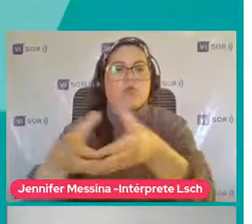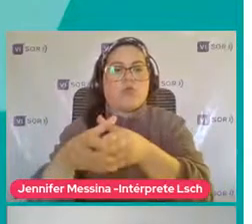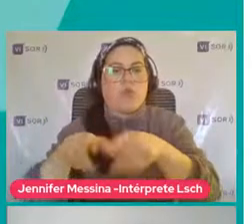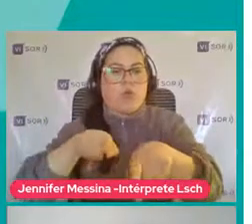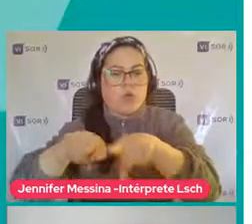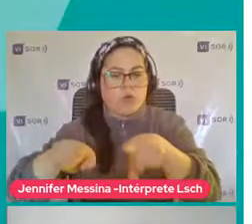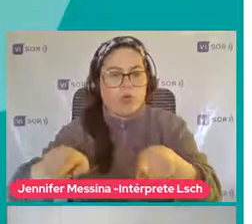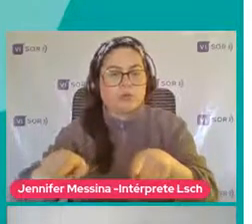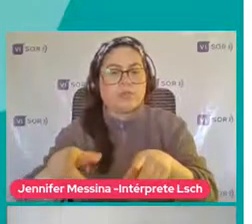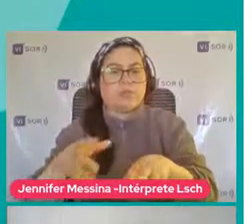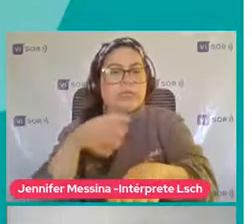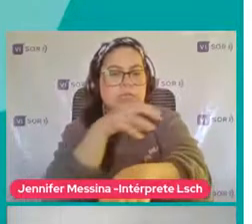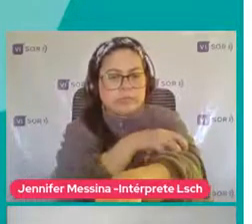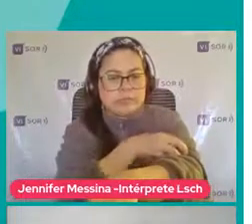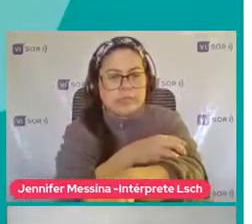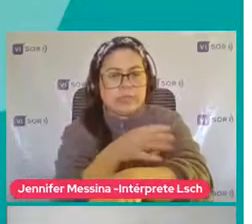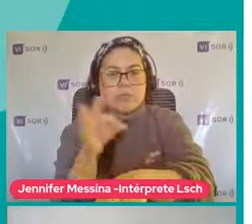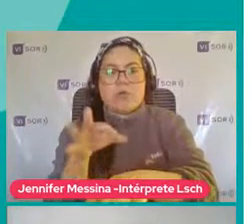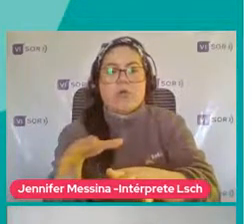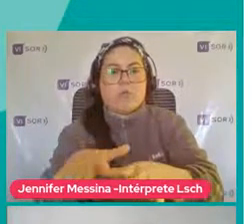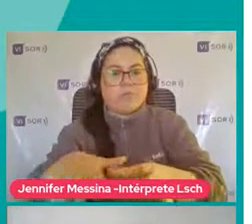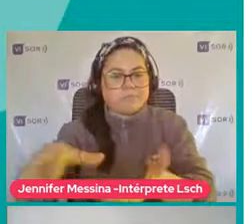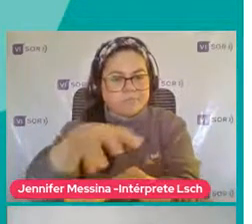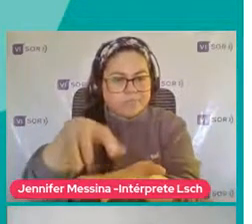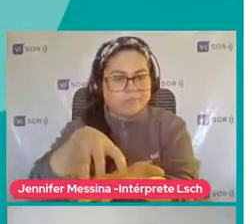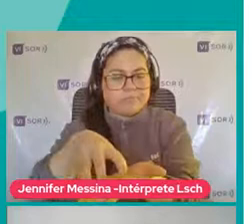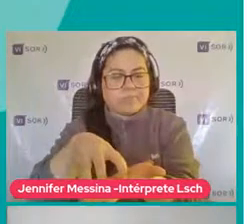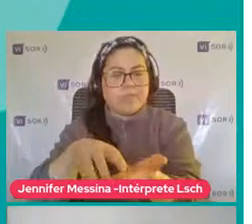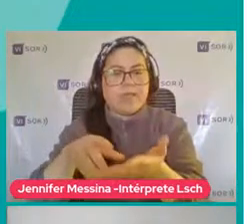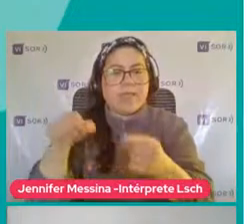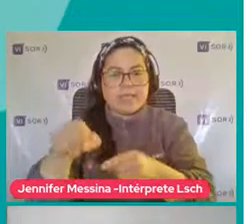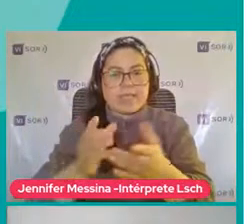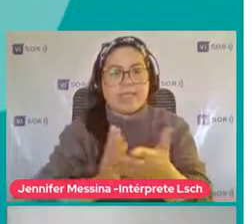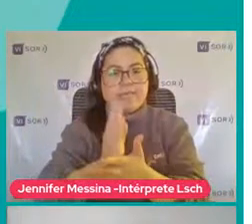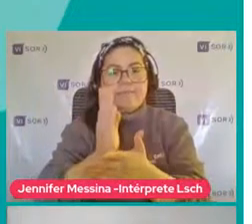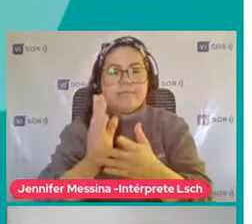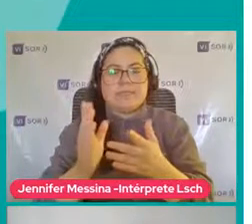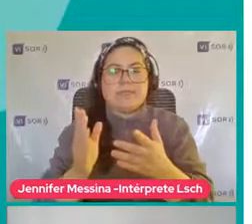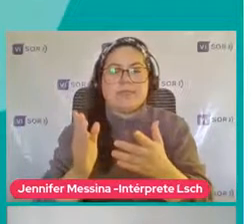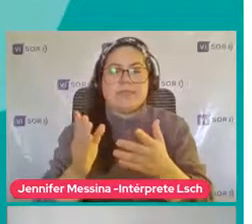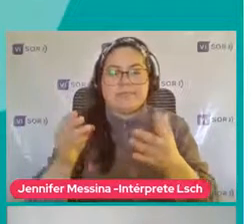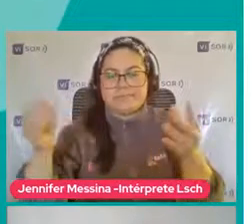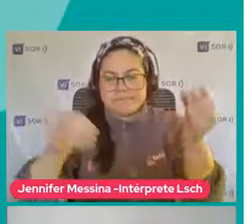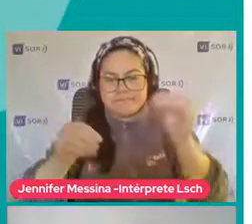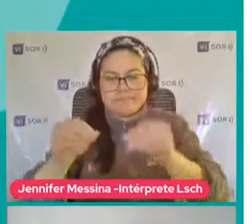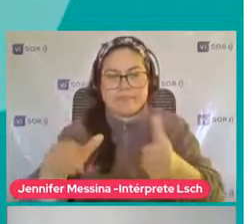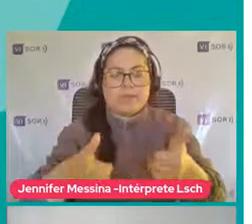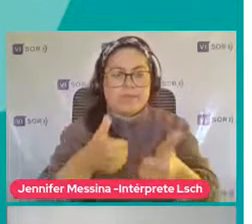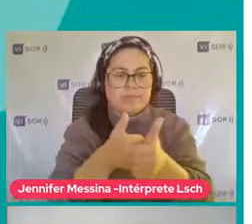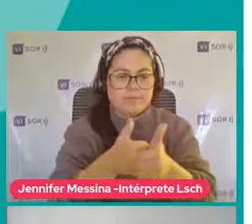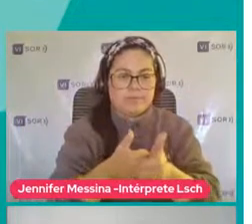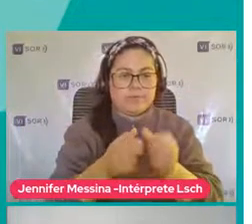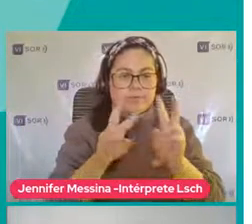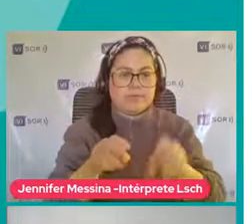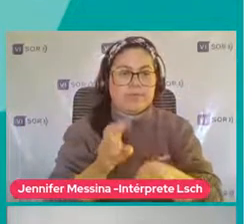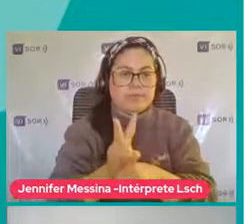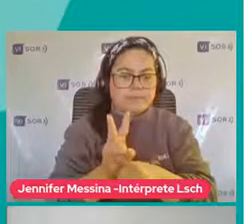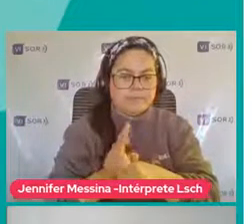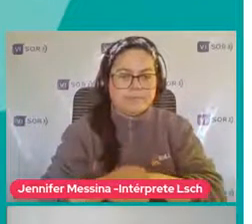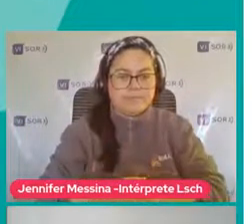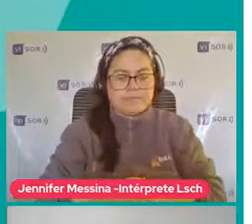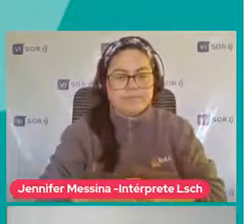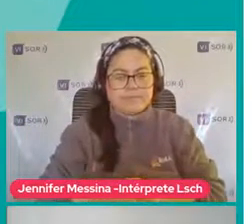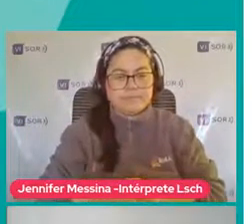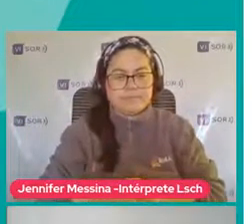A la coordinación No sé De su sector Y desde ahí entonces Pueden generar Algunos aportes Y apoyos Desde la educadora Diferencial Que va